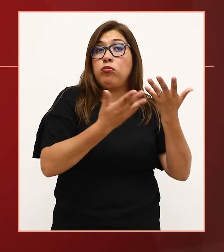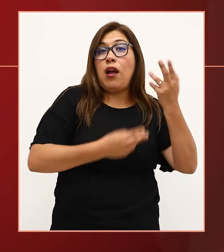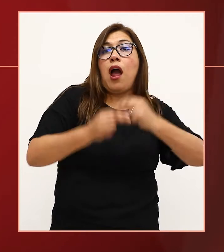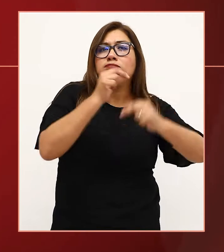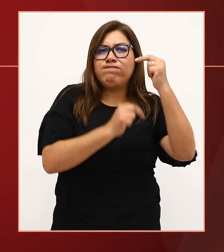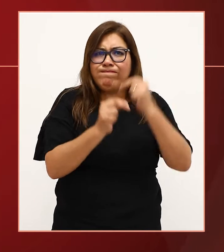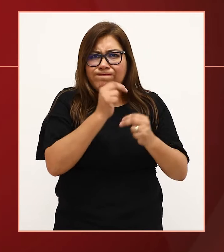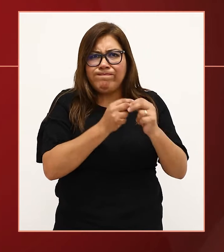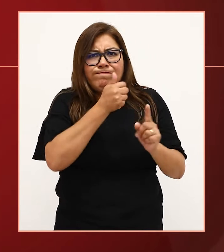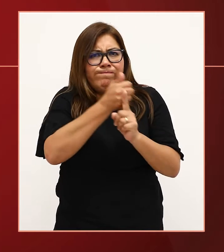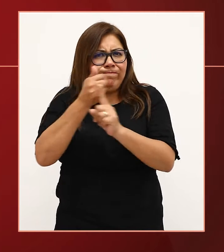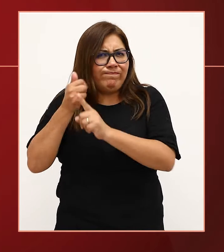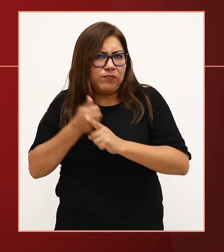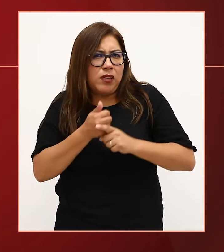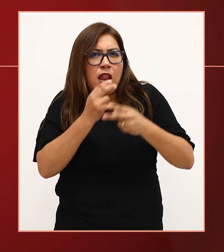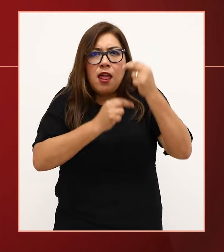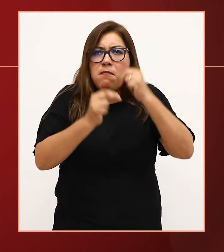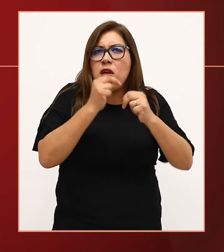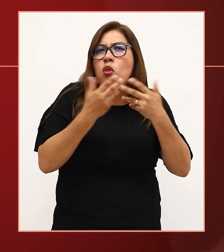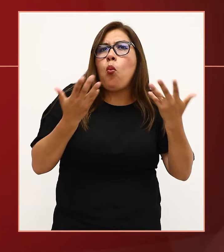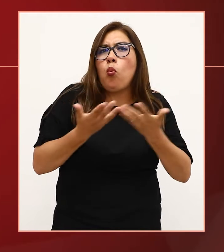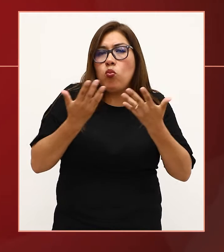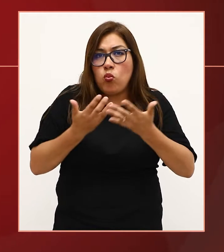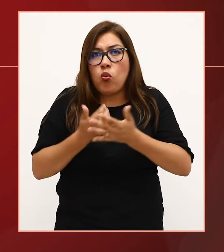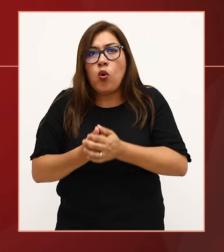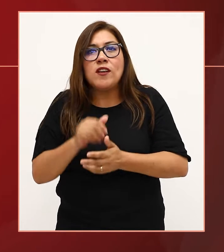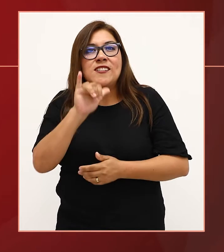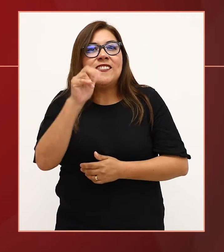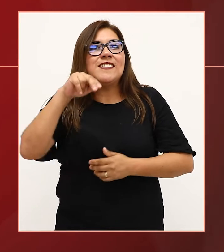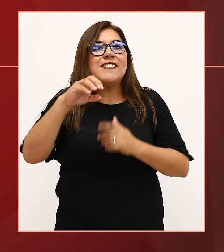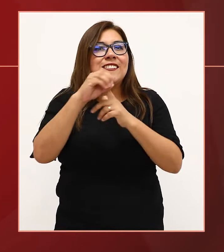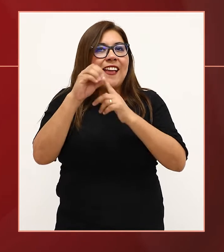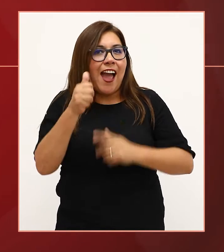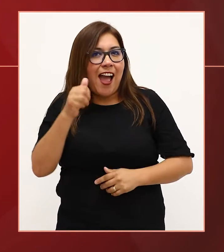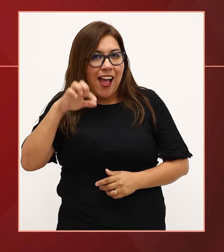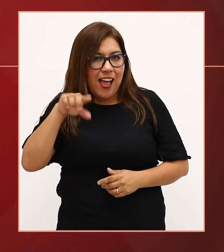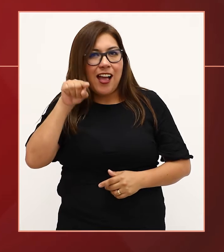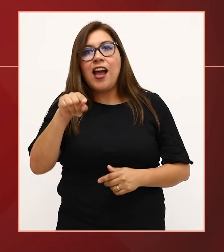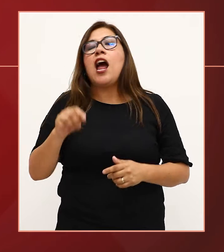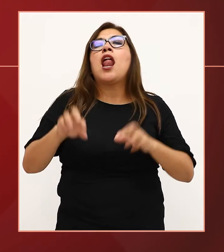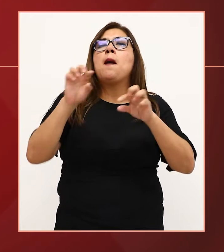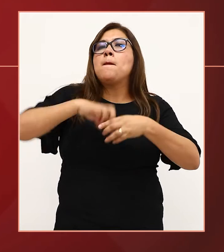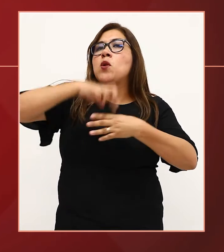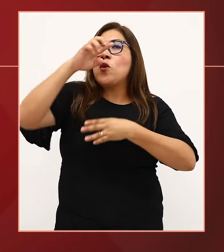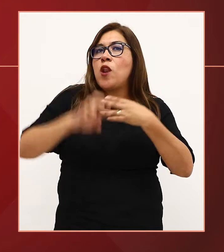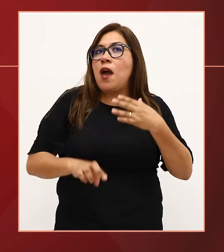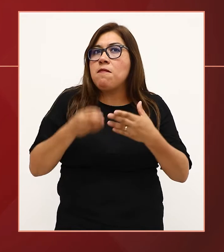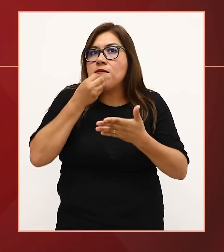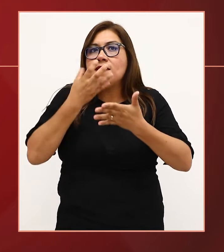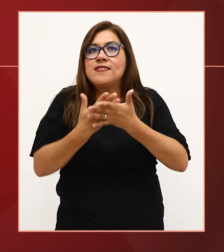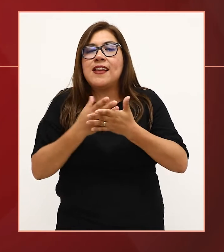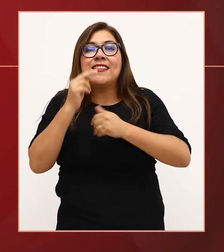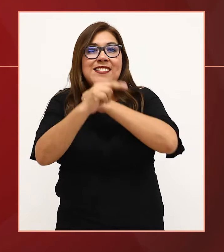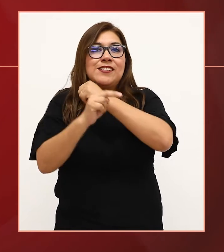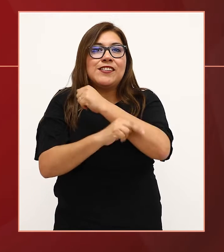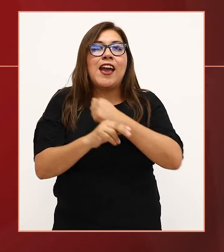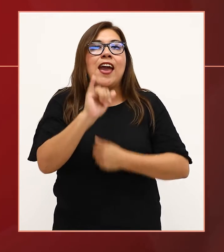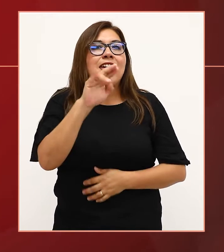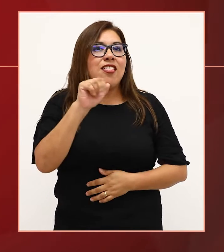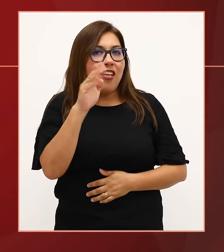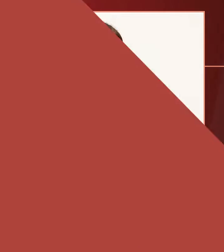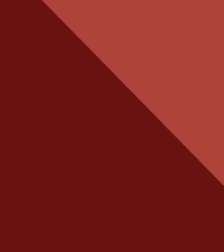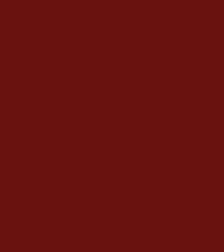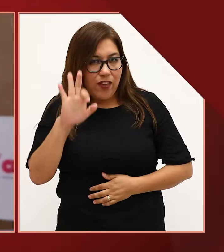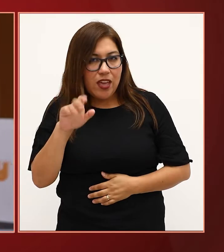Categoría Emprendimiento, Emprendimiento Yankai, del Programa Integral Nacional para el Bienestar Familiar